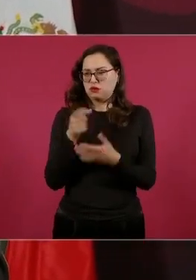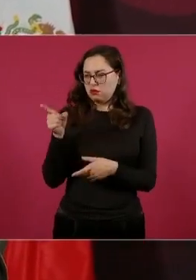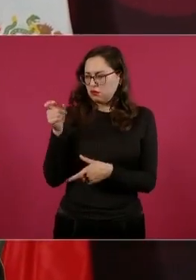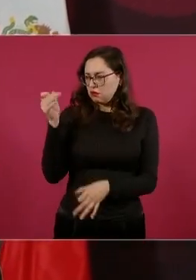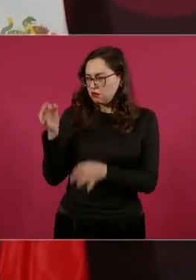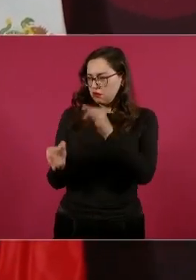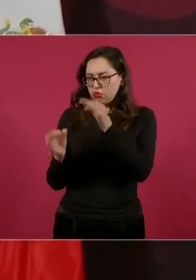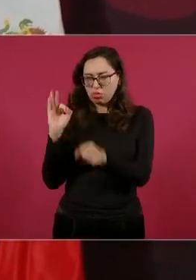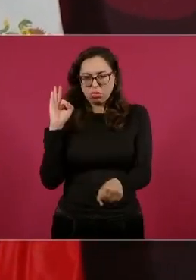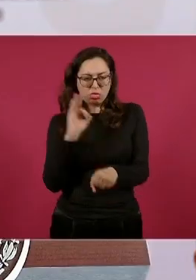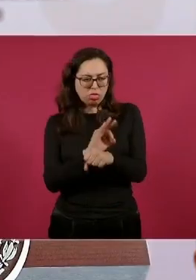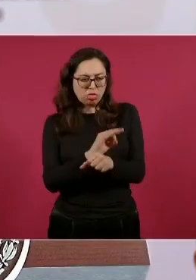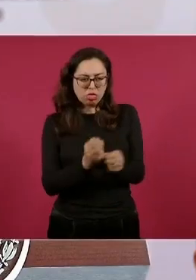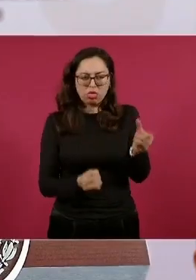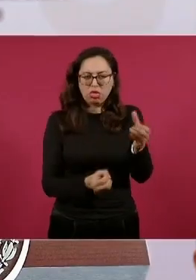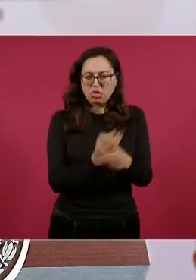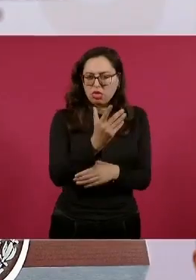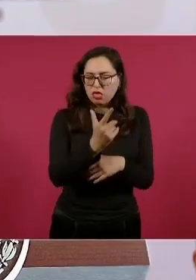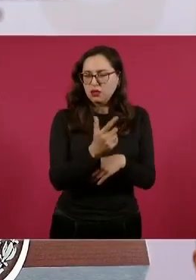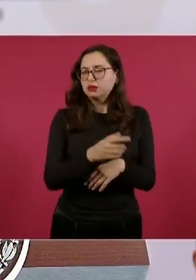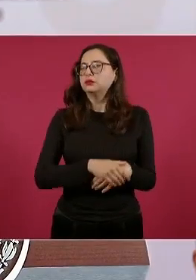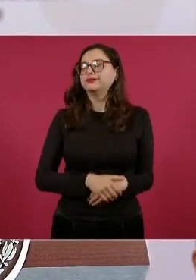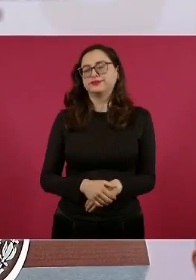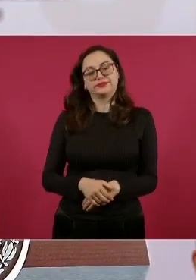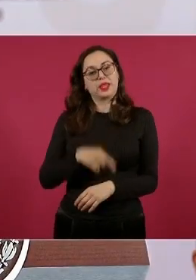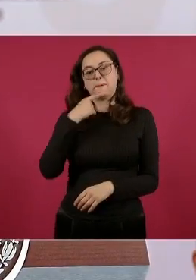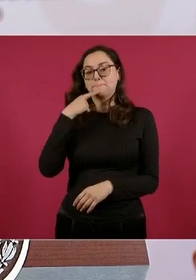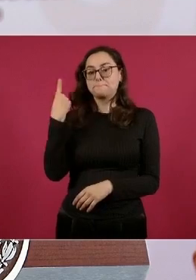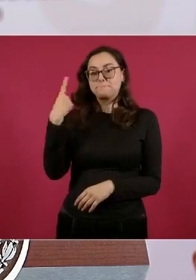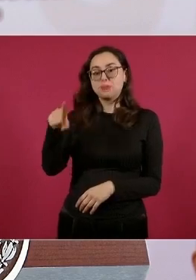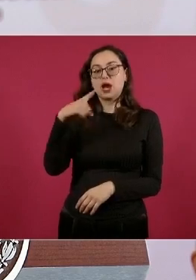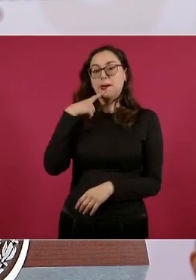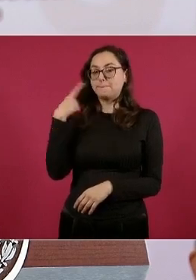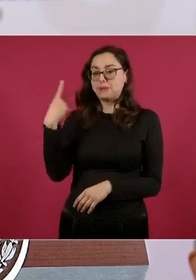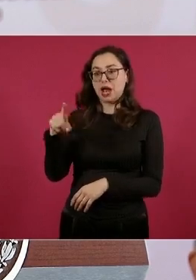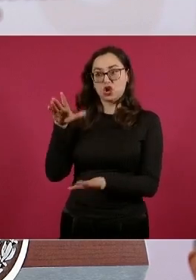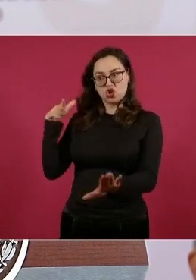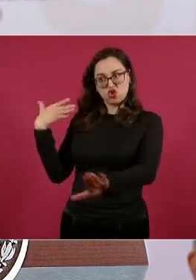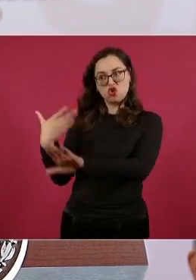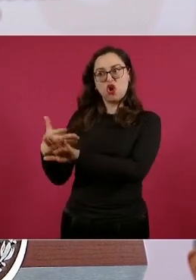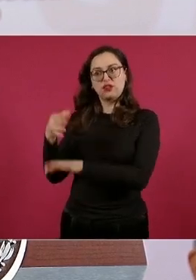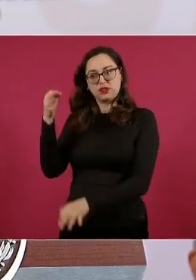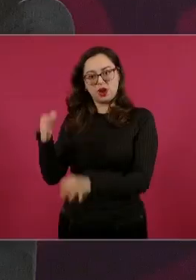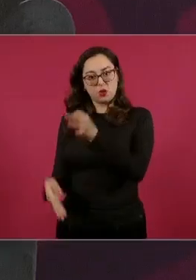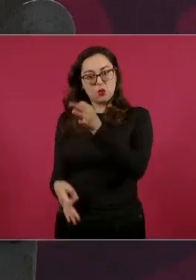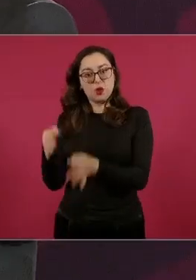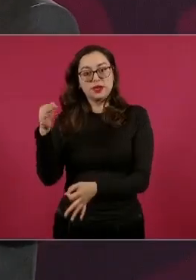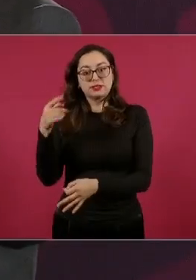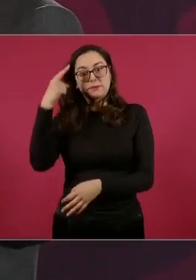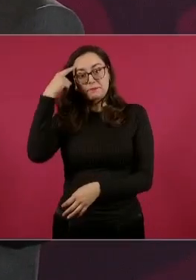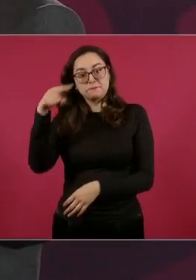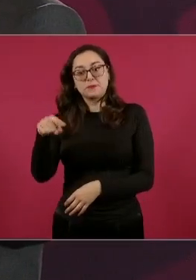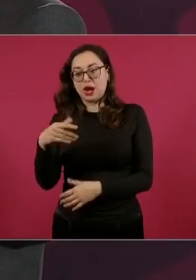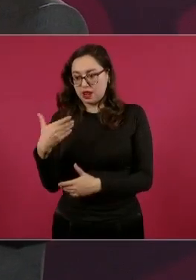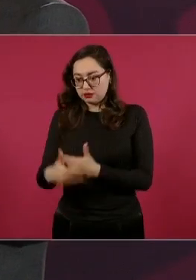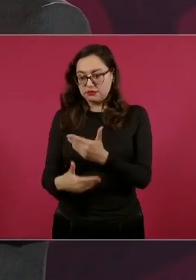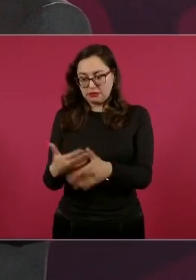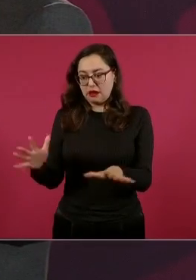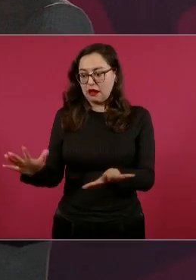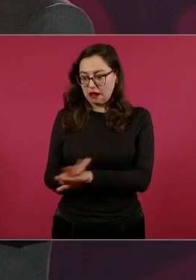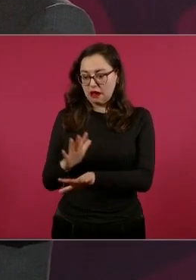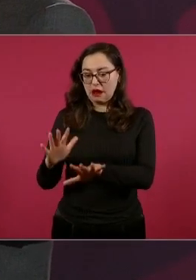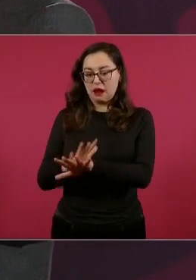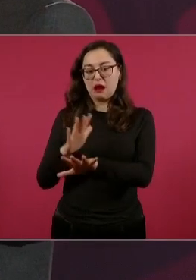porque esto es lo que va a permitir que las cosas realmente